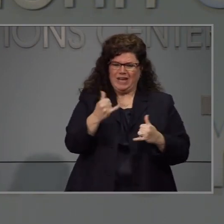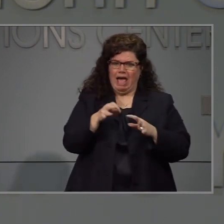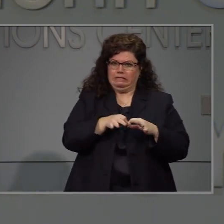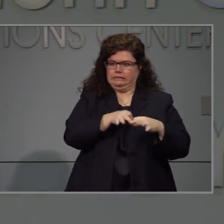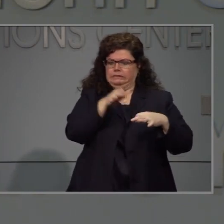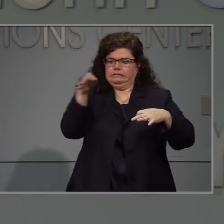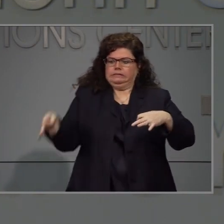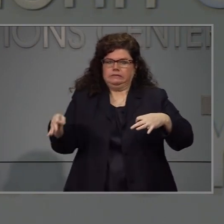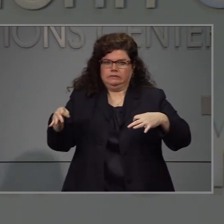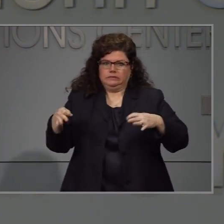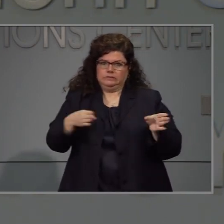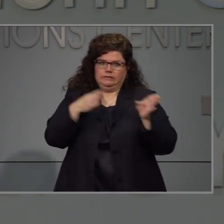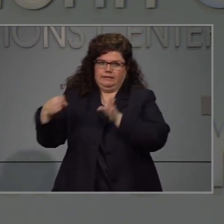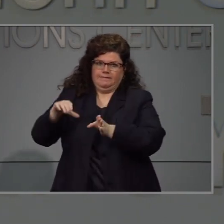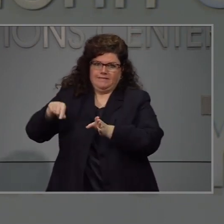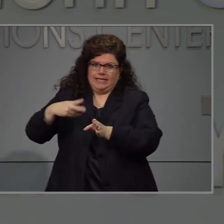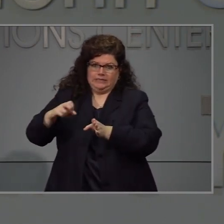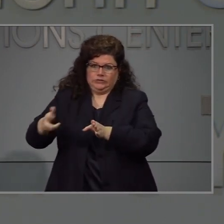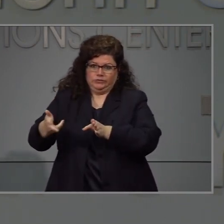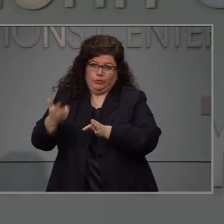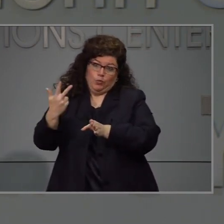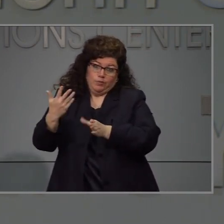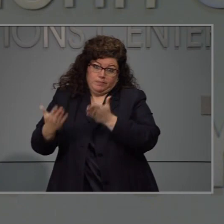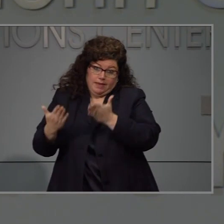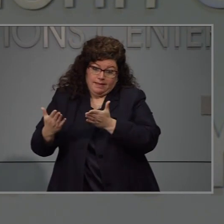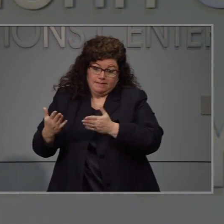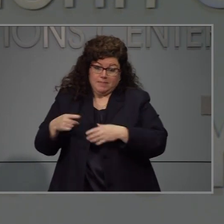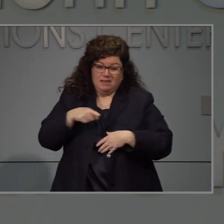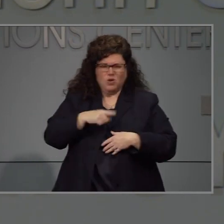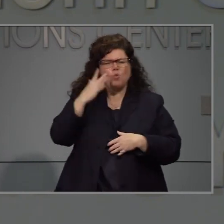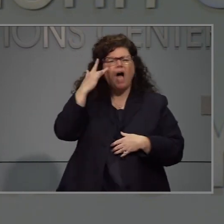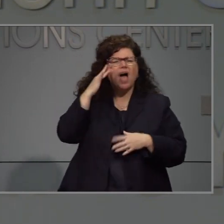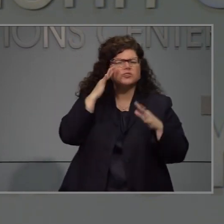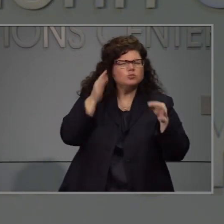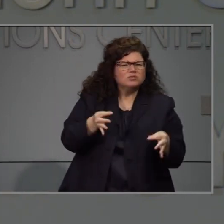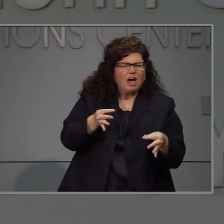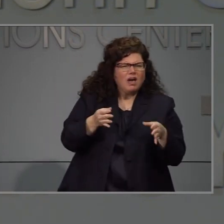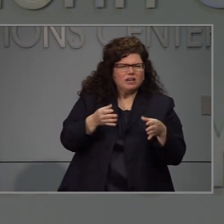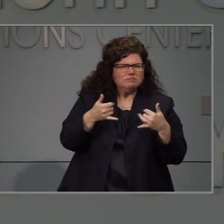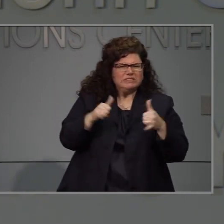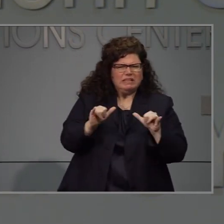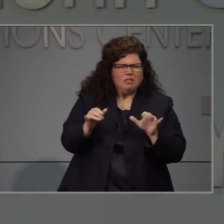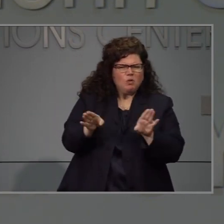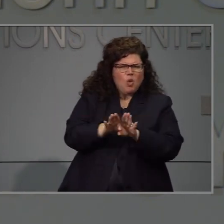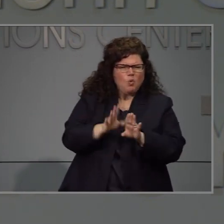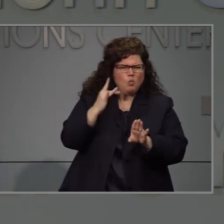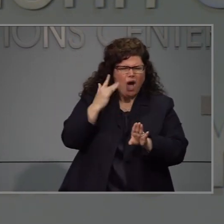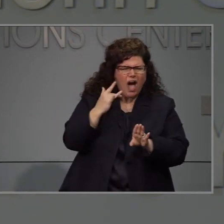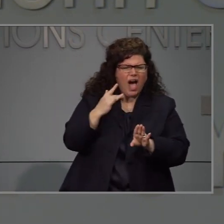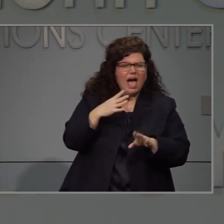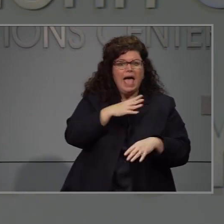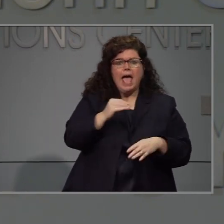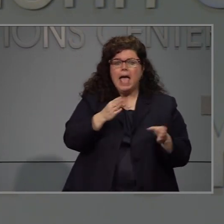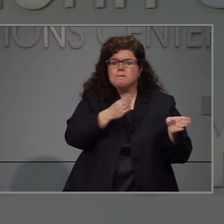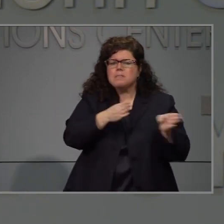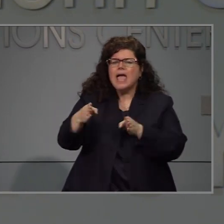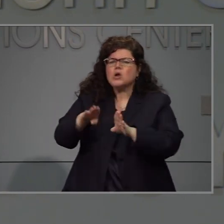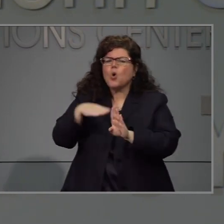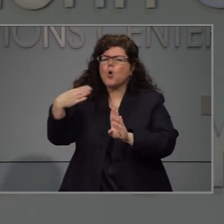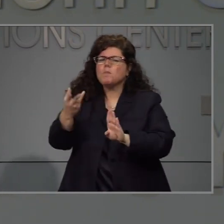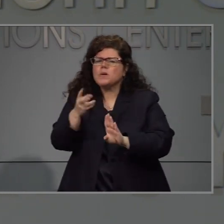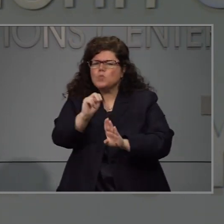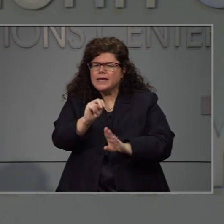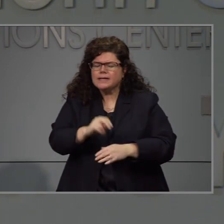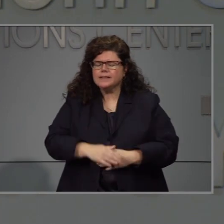que en la fase dos pero ahora no. Respuesta hay lugares que. La prueba que la